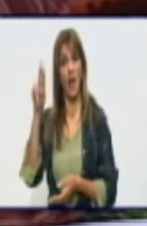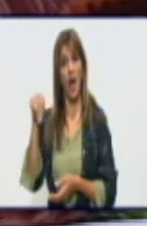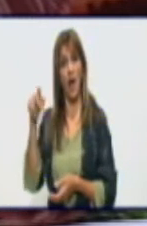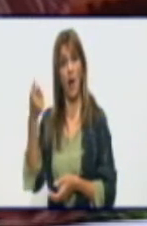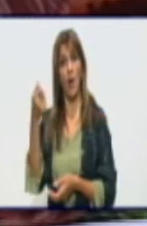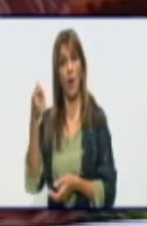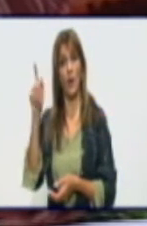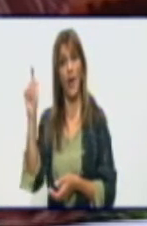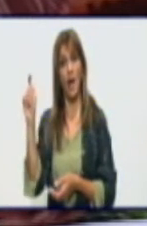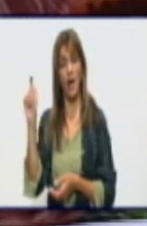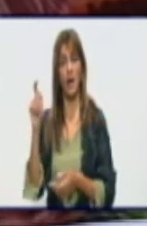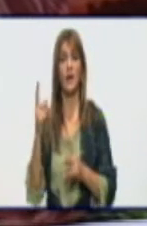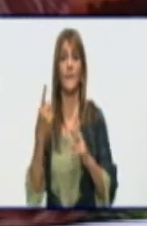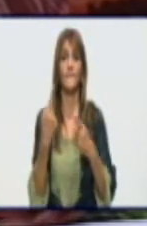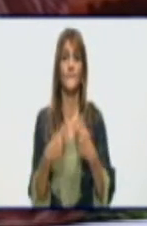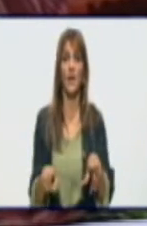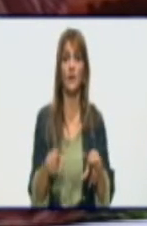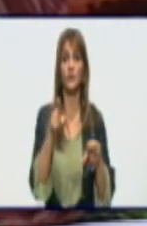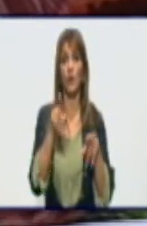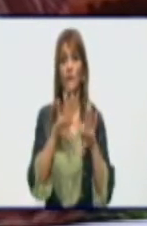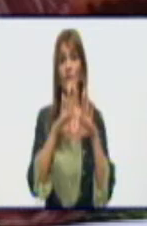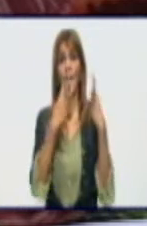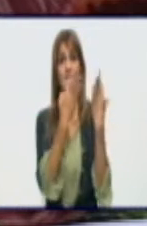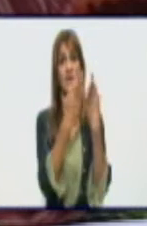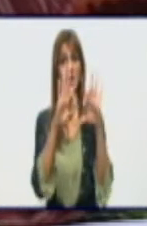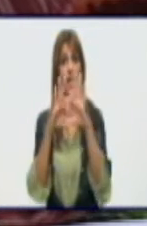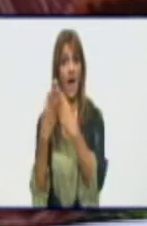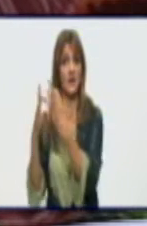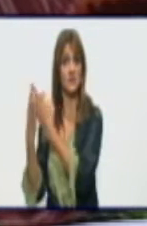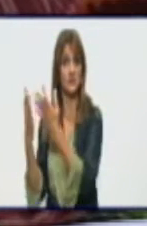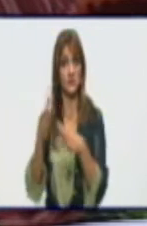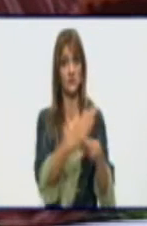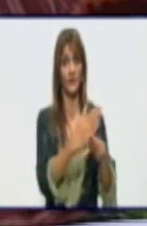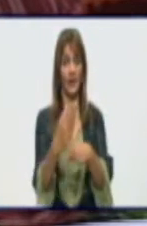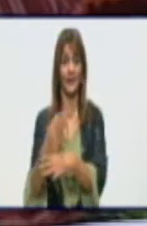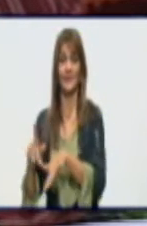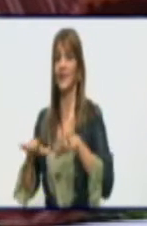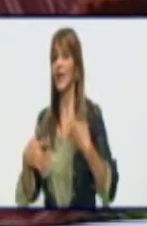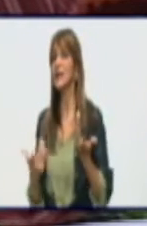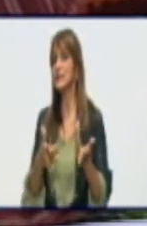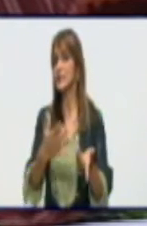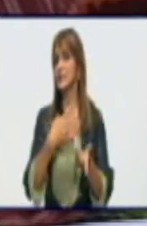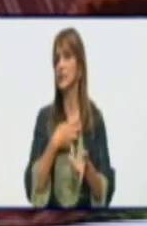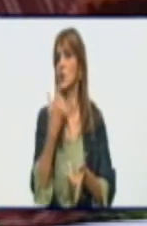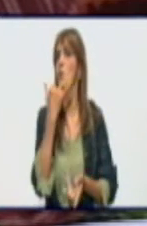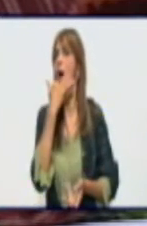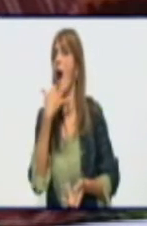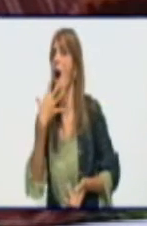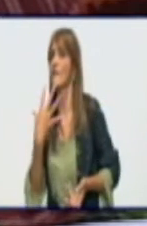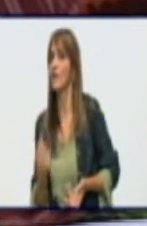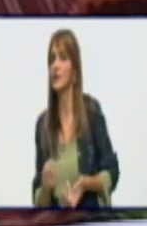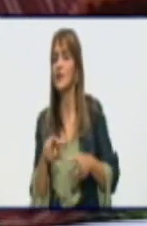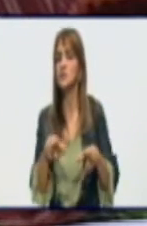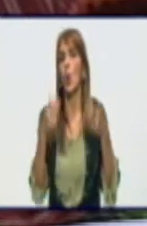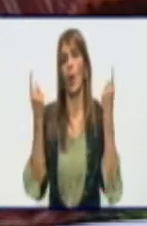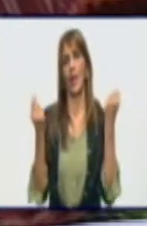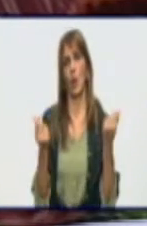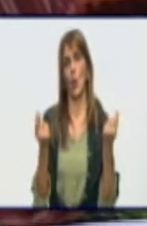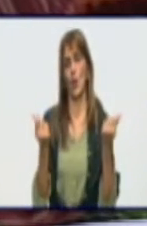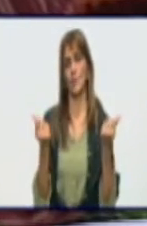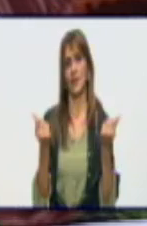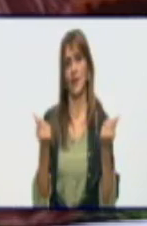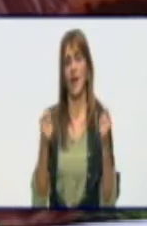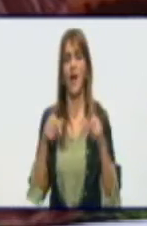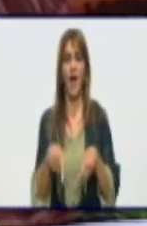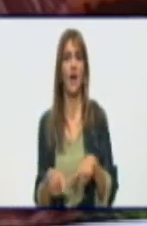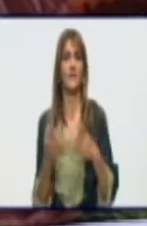que hacen. Pero son familias que llevan durante todo este tiempo una afectación económica. Hay familias donde viven de lo que